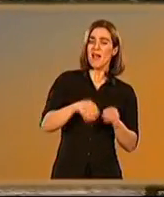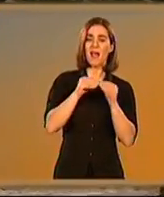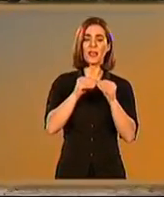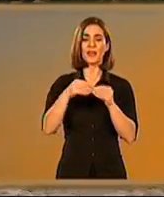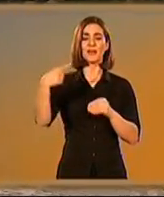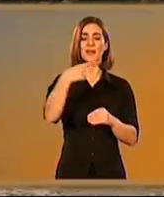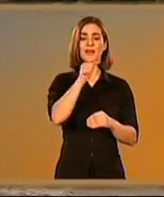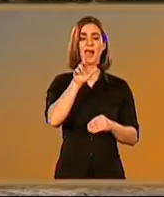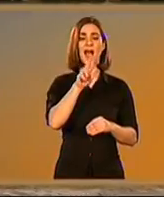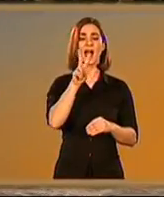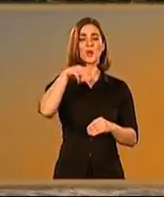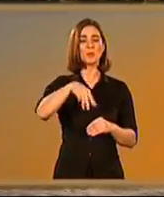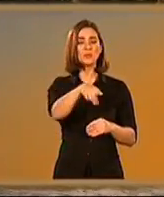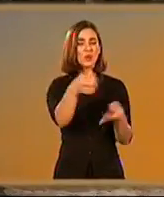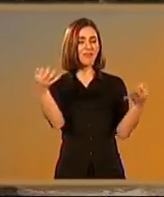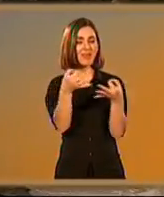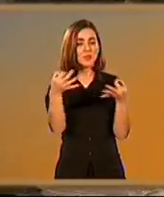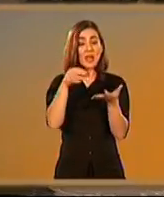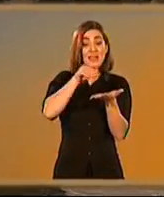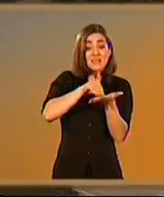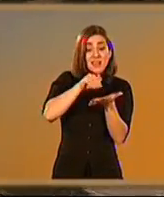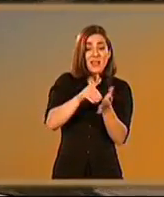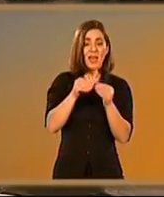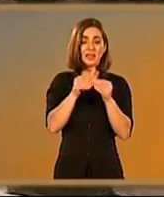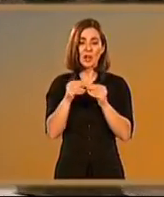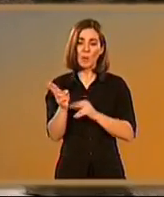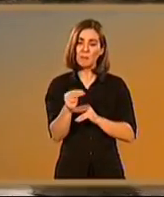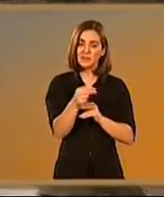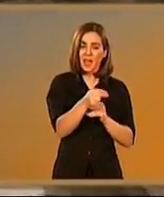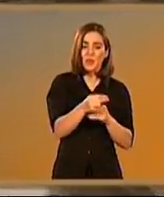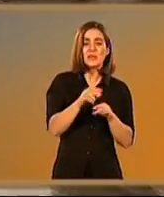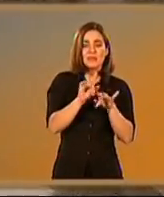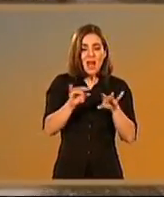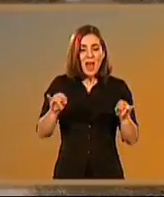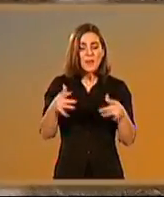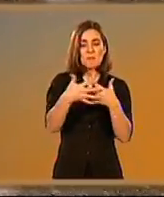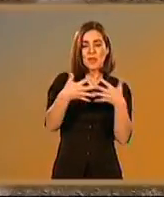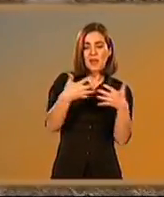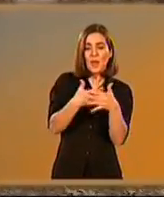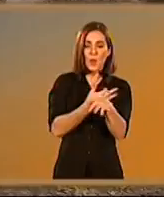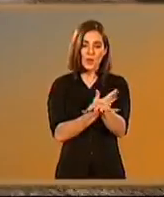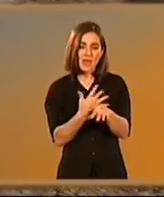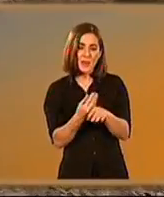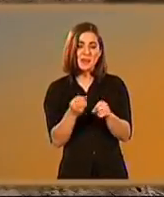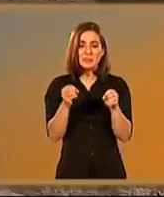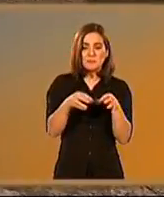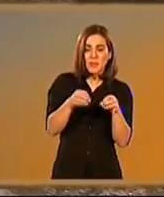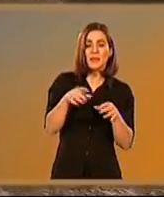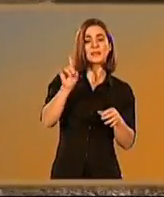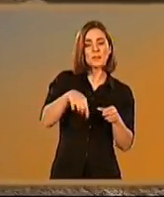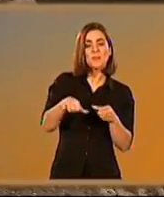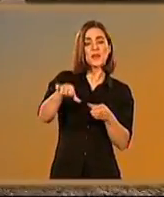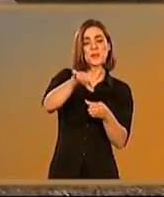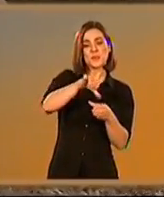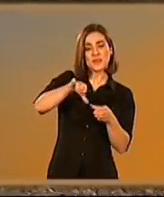del garum. Esta salsa, hecha con jugos de salazones de pescado, mezclados con hierbas, especias, vino e